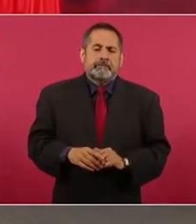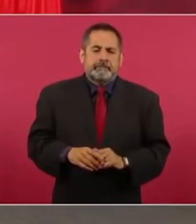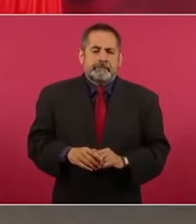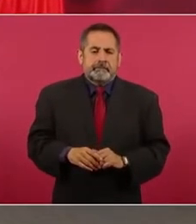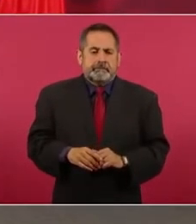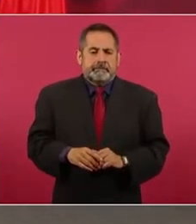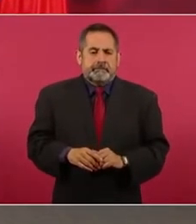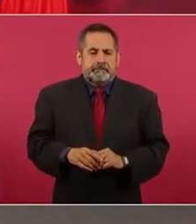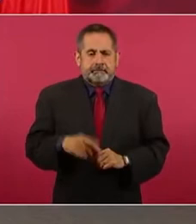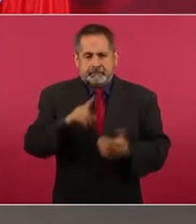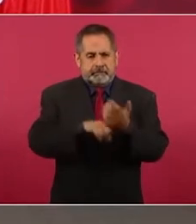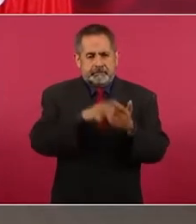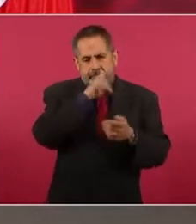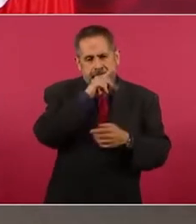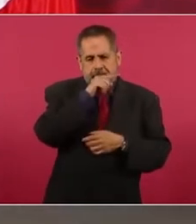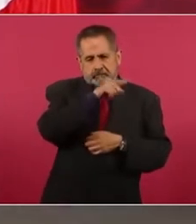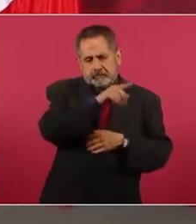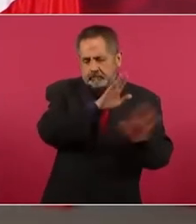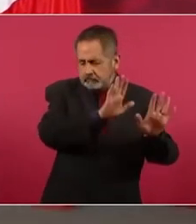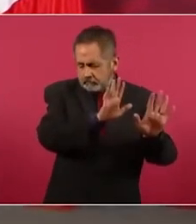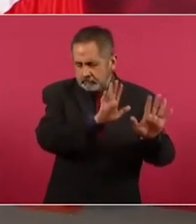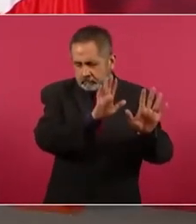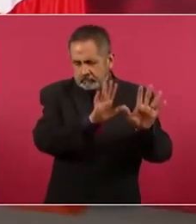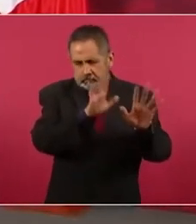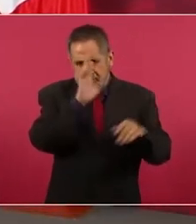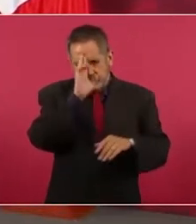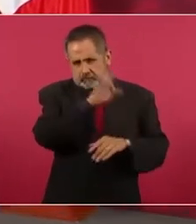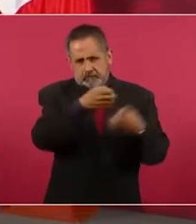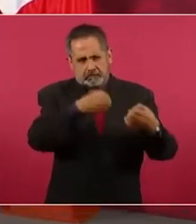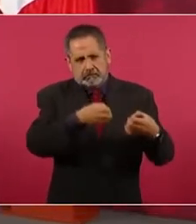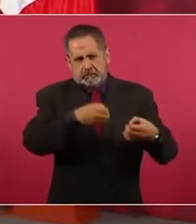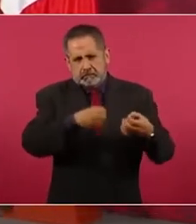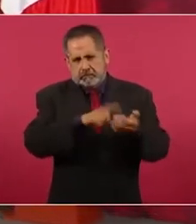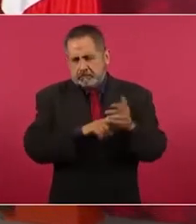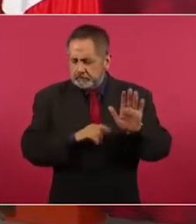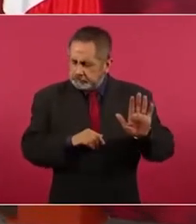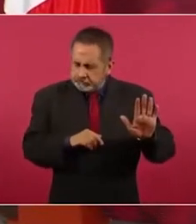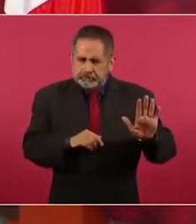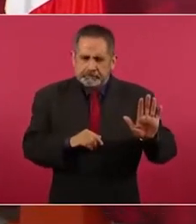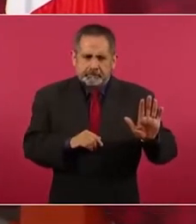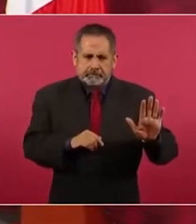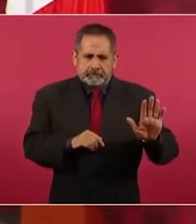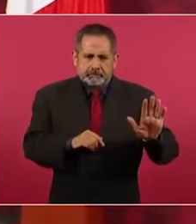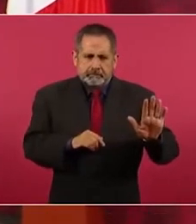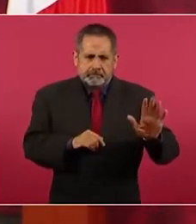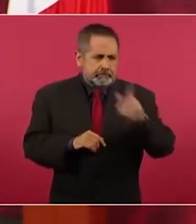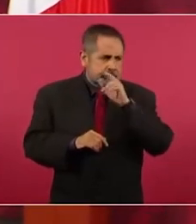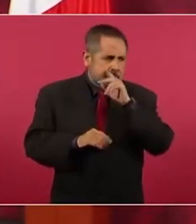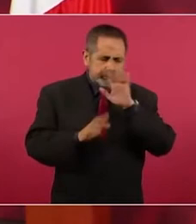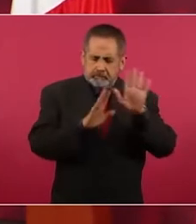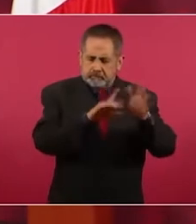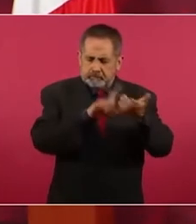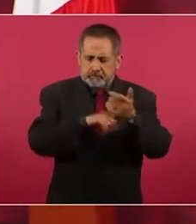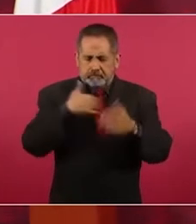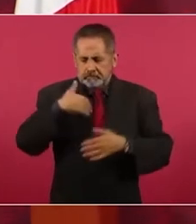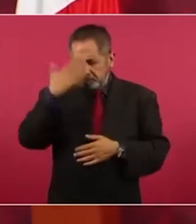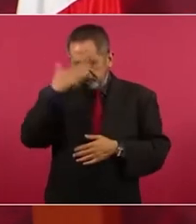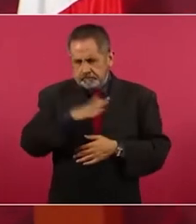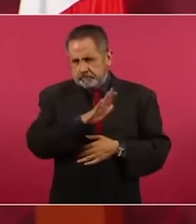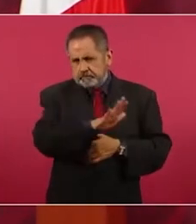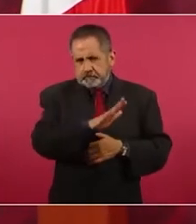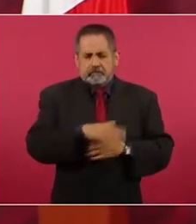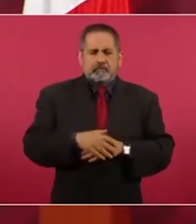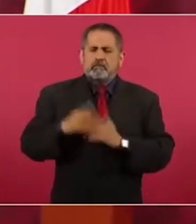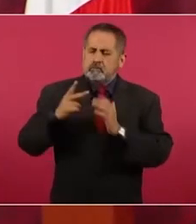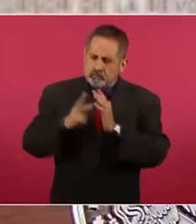Y eso lo tiene atareado y